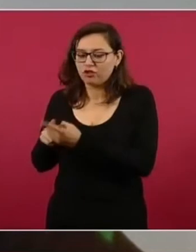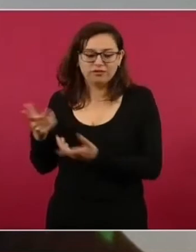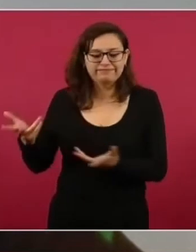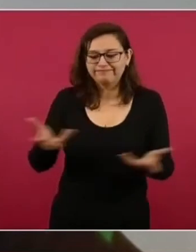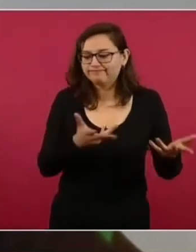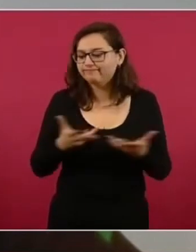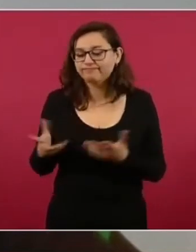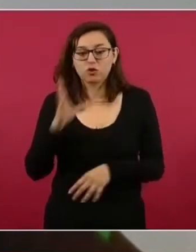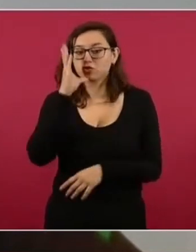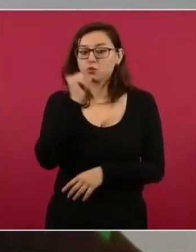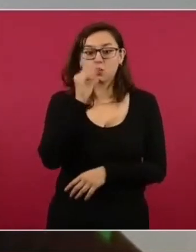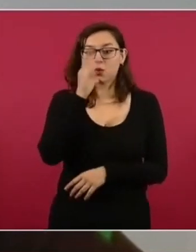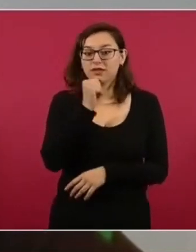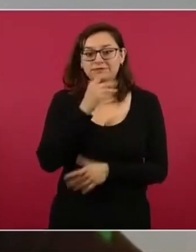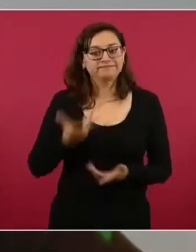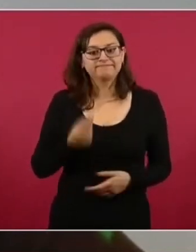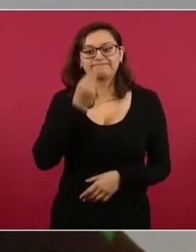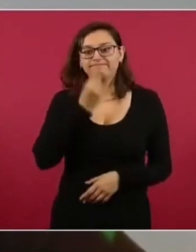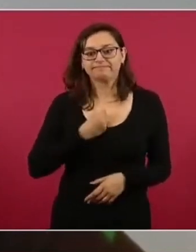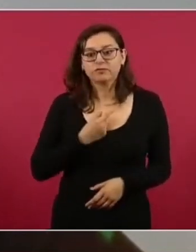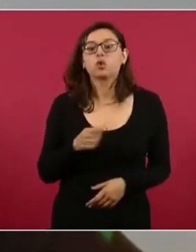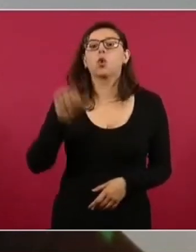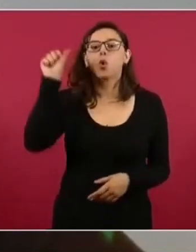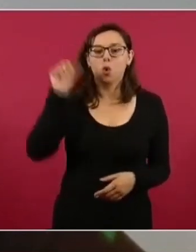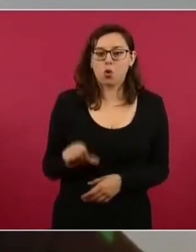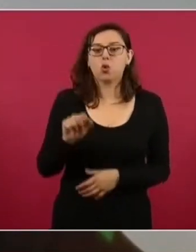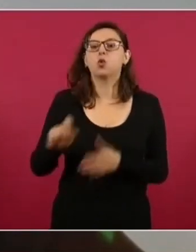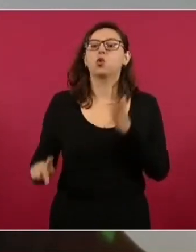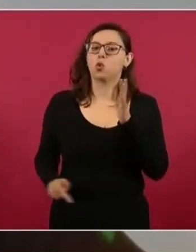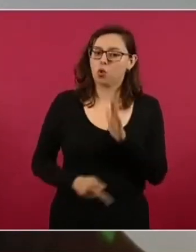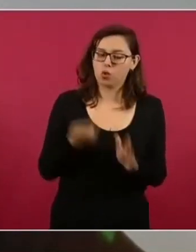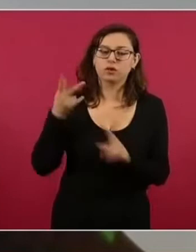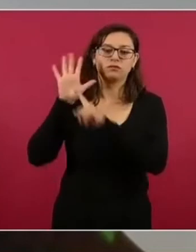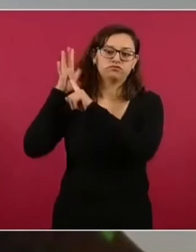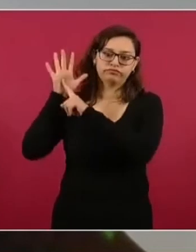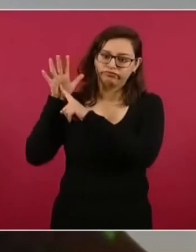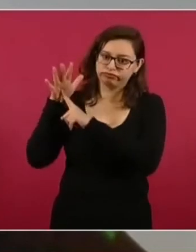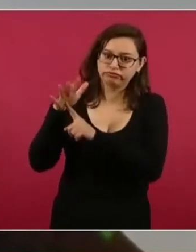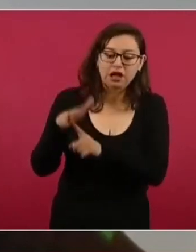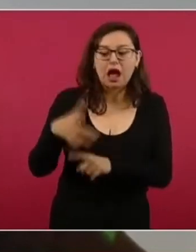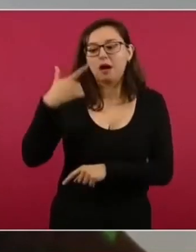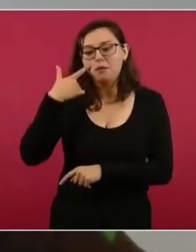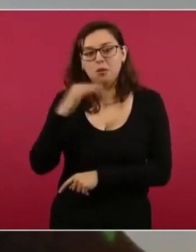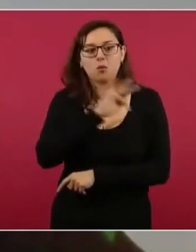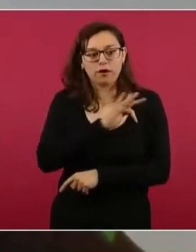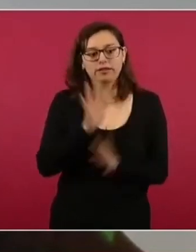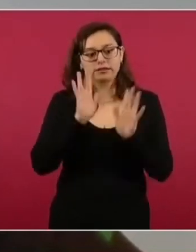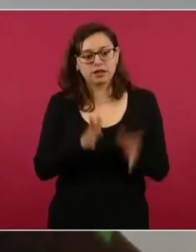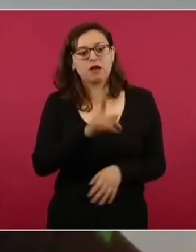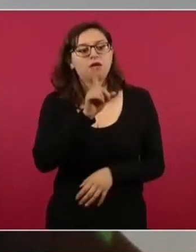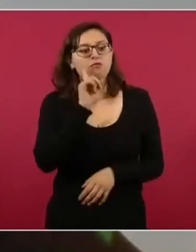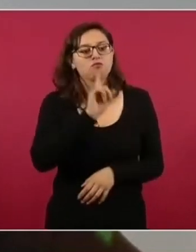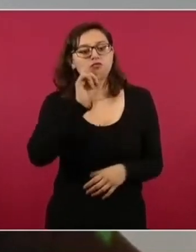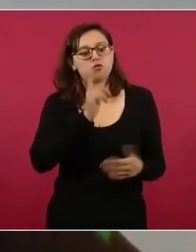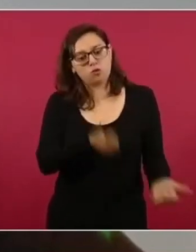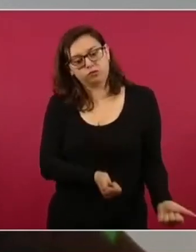Sierra Sur de Oaxaca para poderla trasladar. Ella está embarazada, también así un señor que está herido